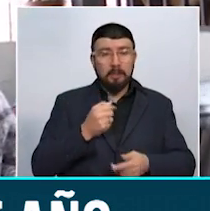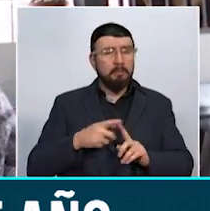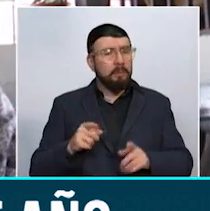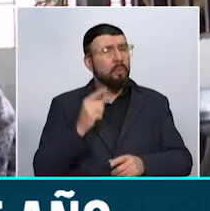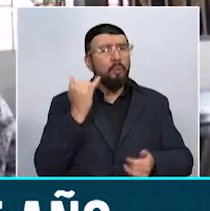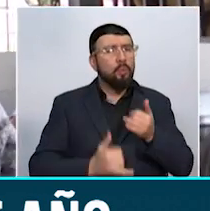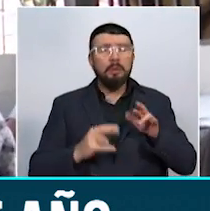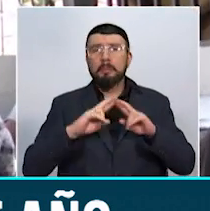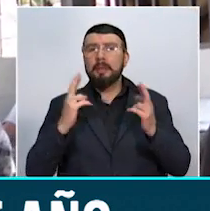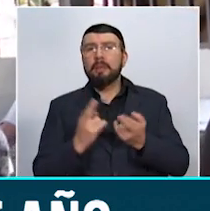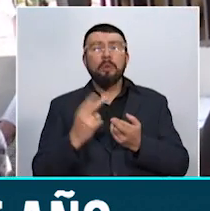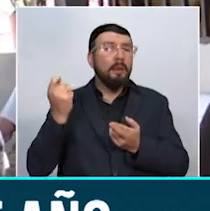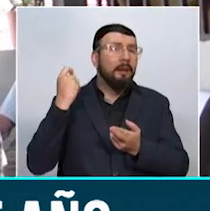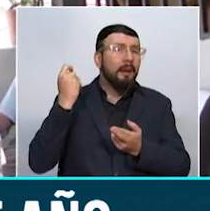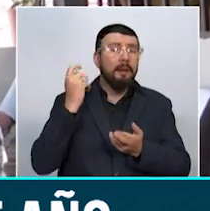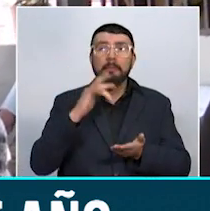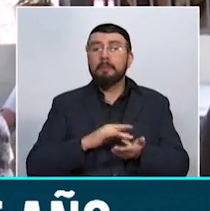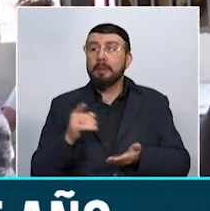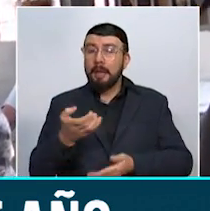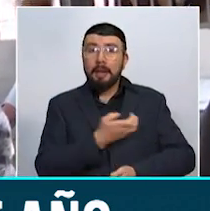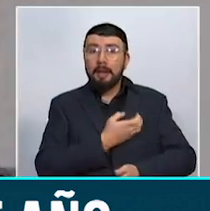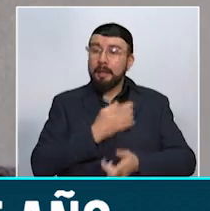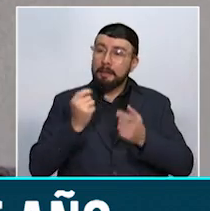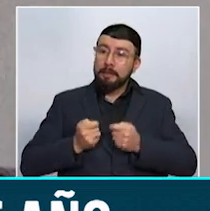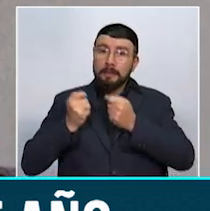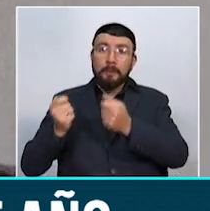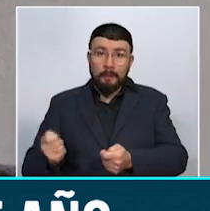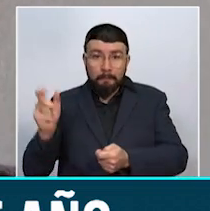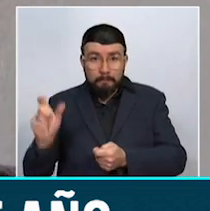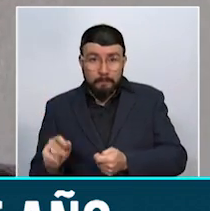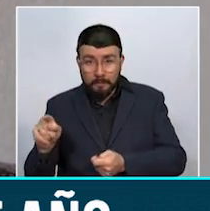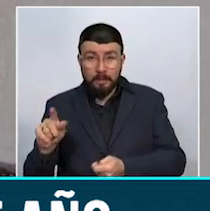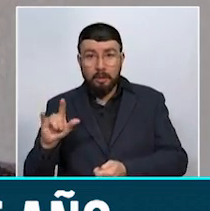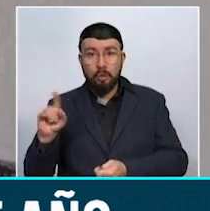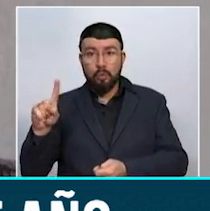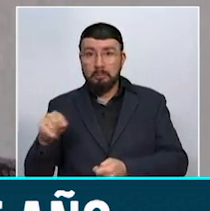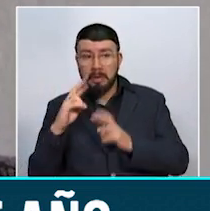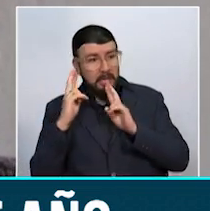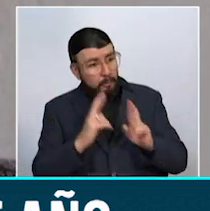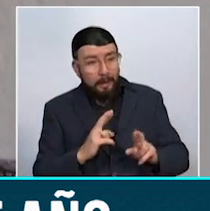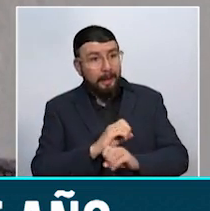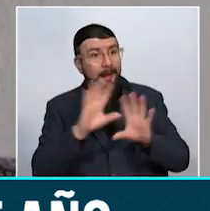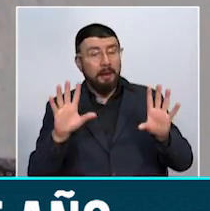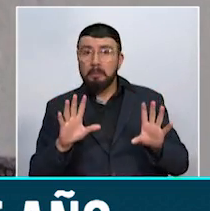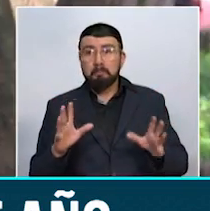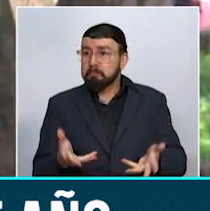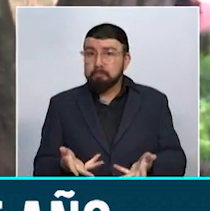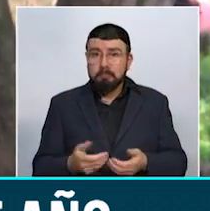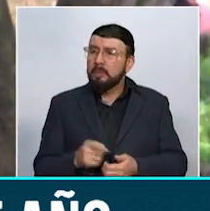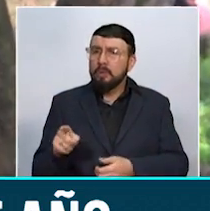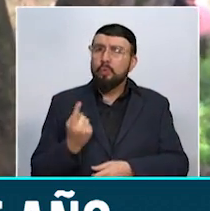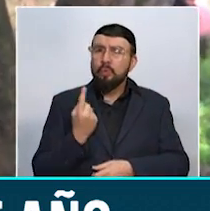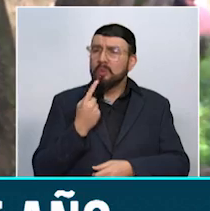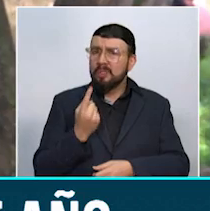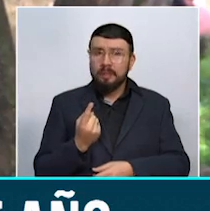reunión con el recién nombrado alcalde Luis Eduardo Ortiz no dejó respuestas muy satisfactorias. Lo único que nos dice es que tiene